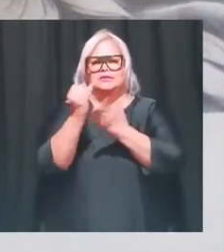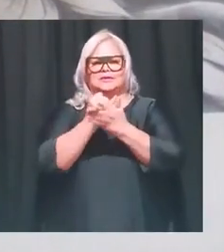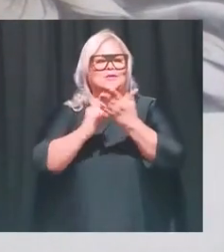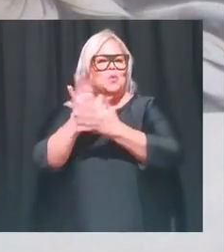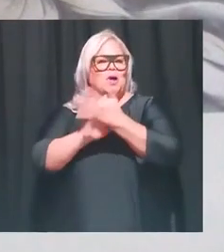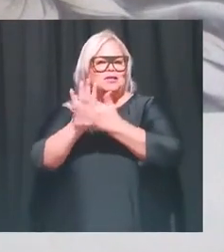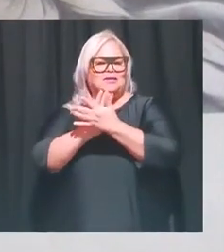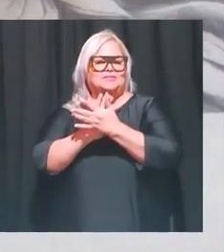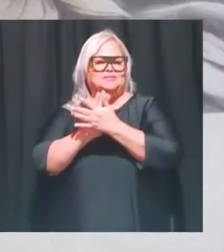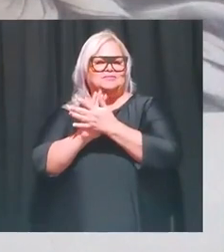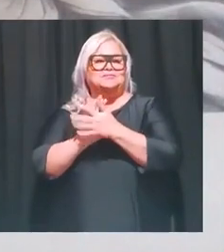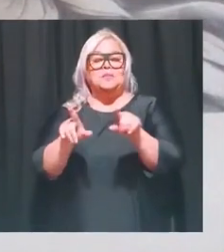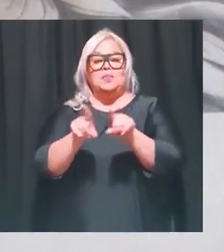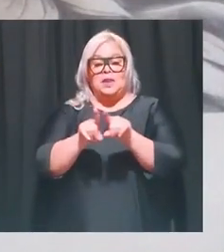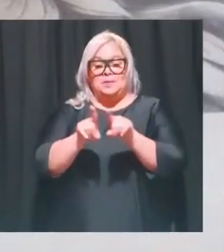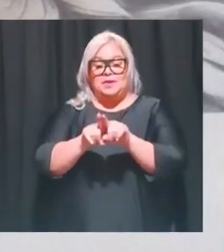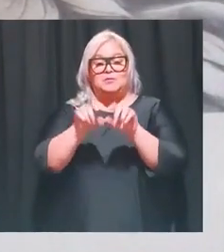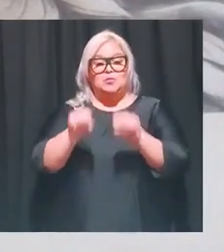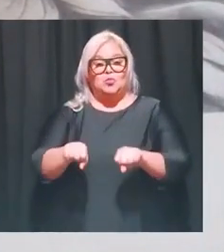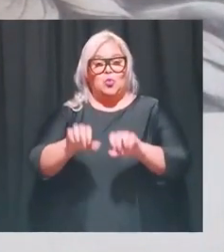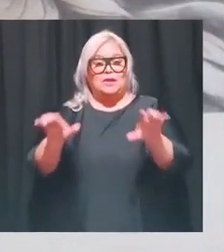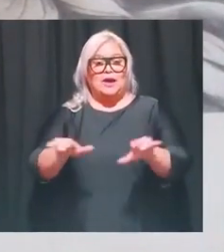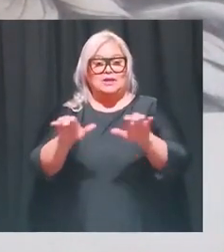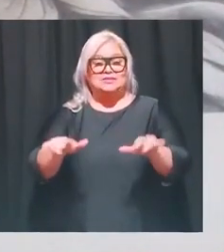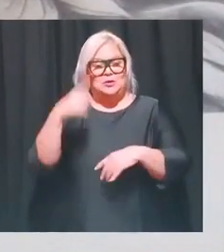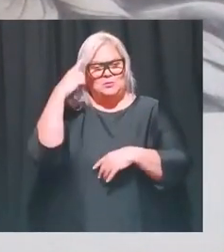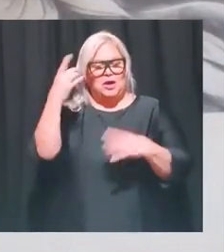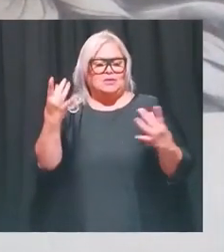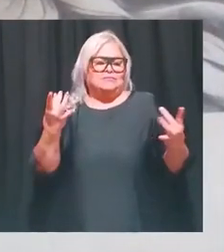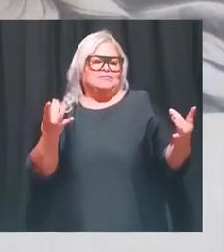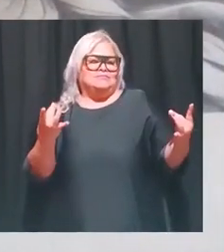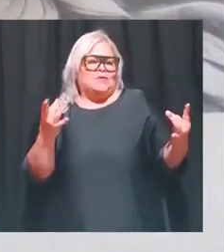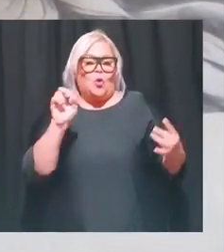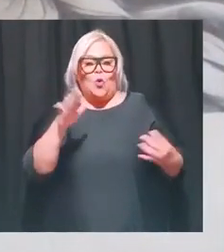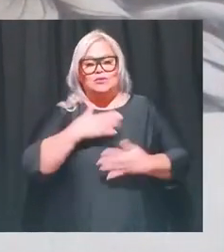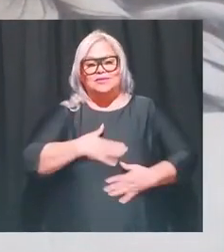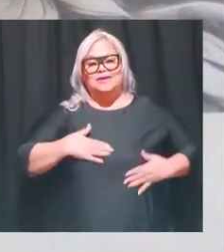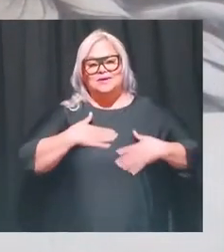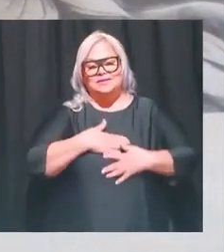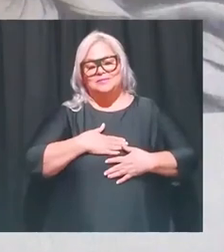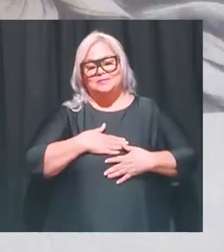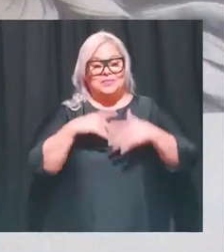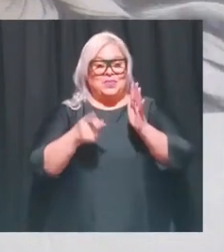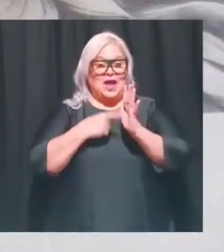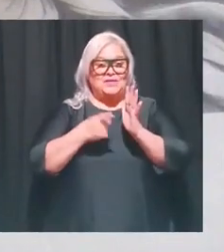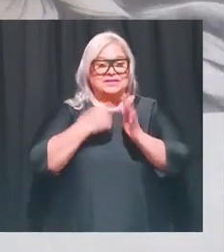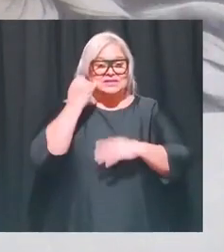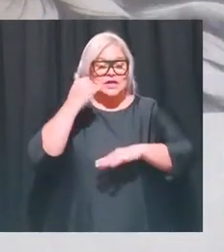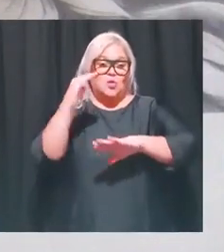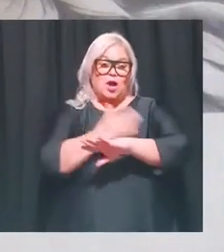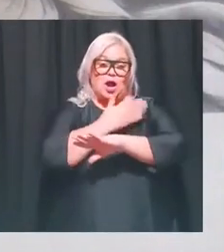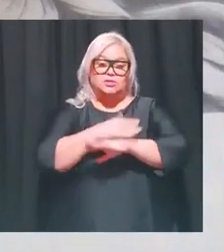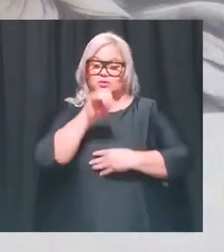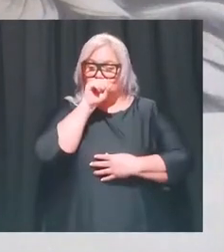pueden hacer que esto yo lo hago un montón como por aquello de meditar y divertirme es que a veces si hay una canción que a mí me